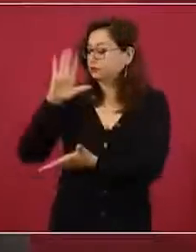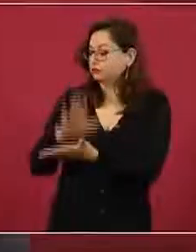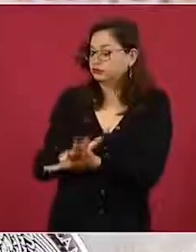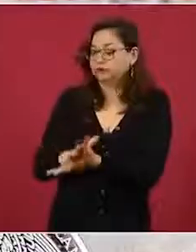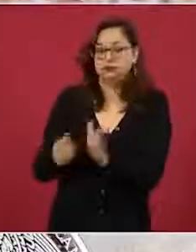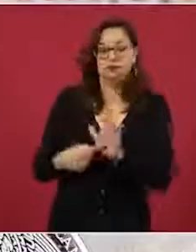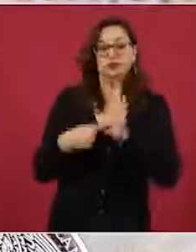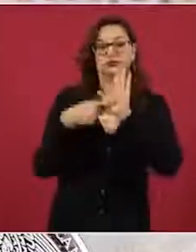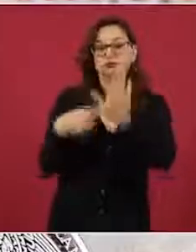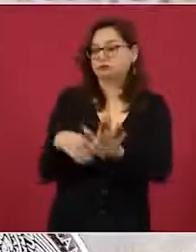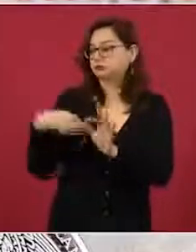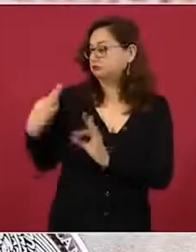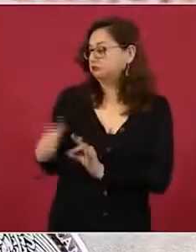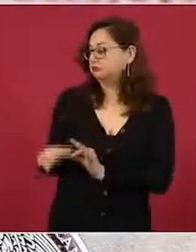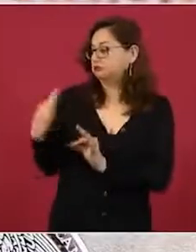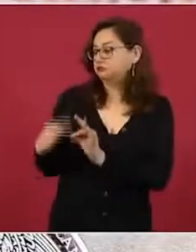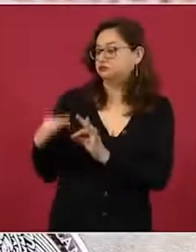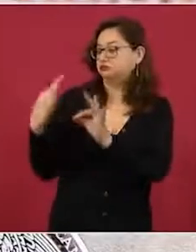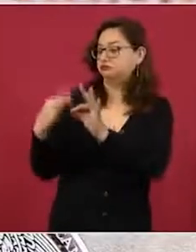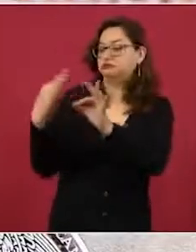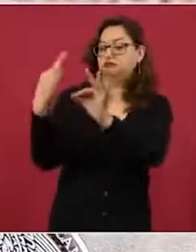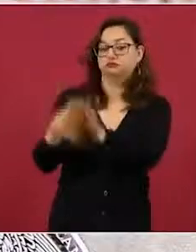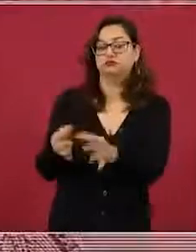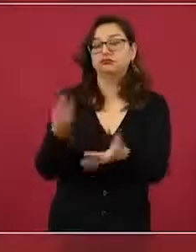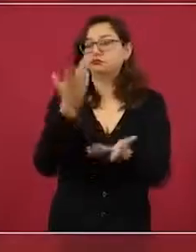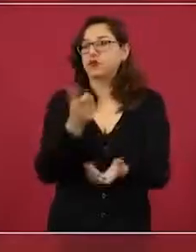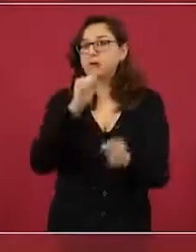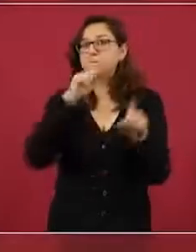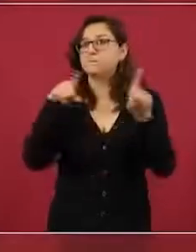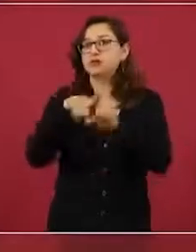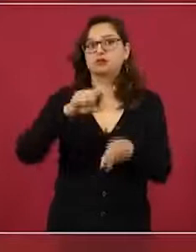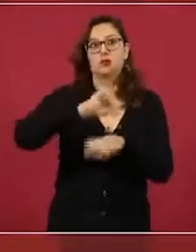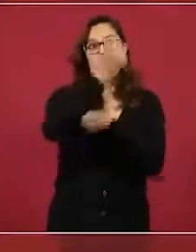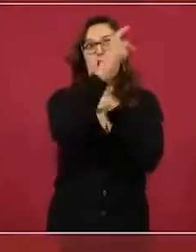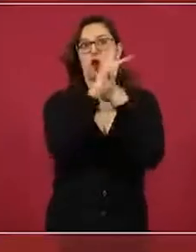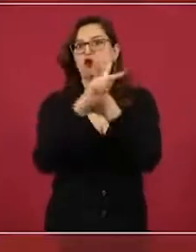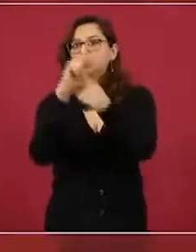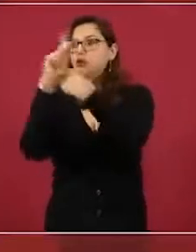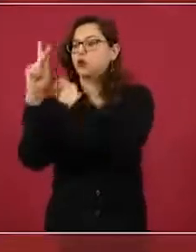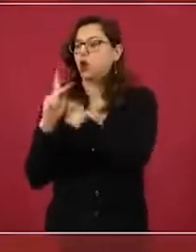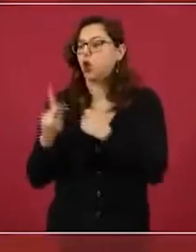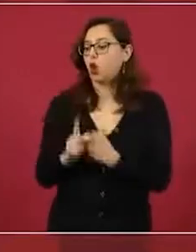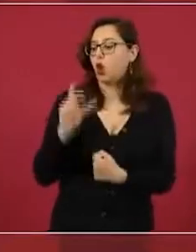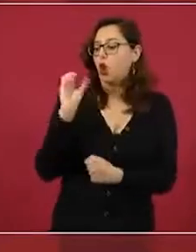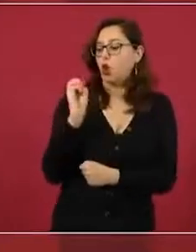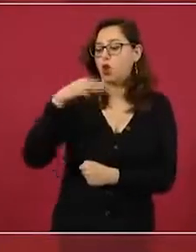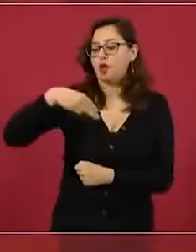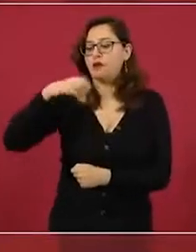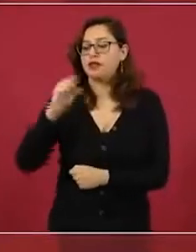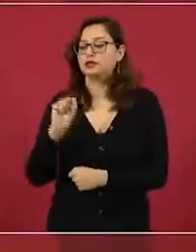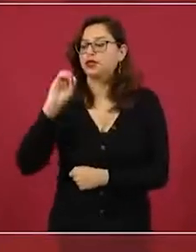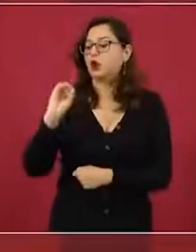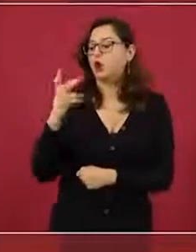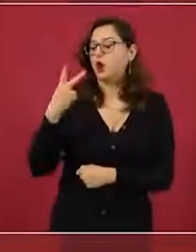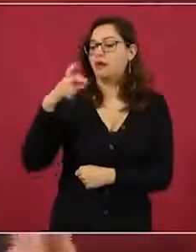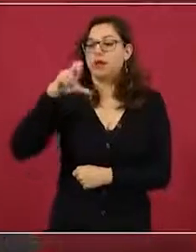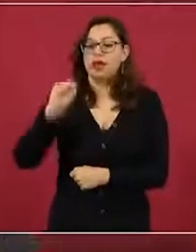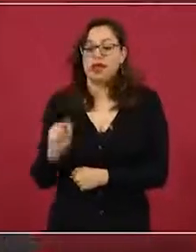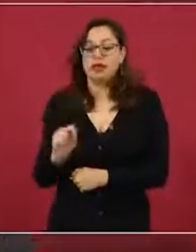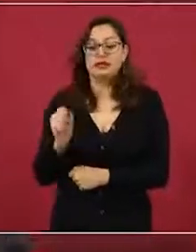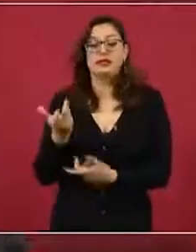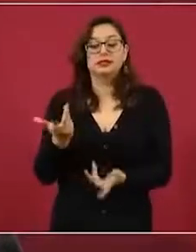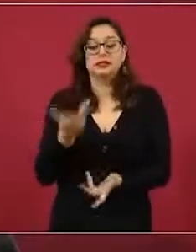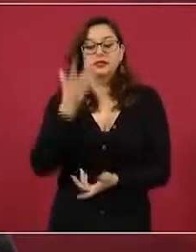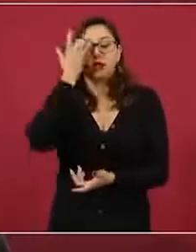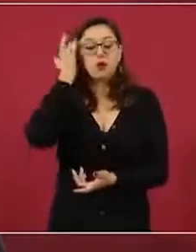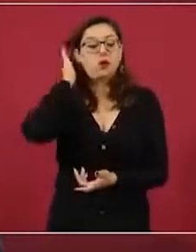compatible con lo que hasta este minuto recomienda la Organización Mundial de la Salud, la Organización Panamericana de la Salud. Y si ustedes revisan